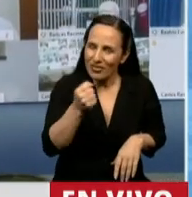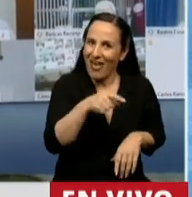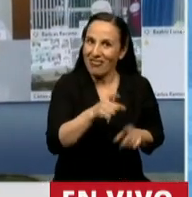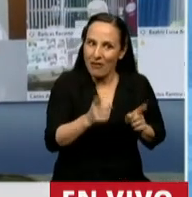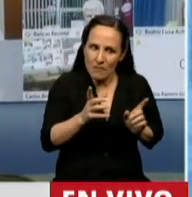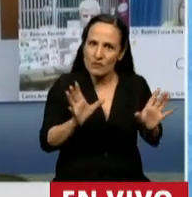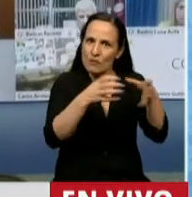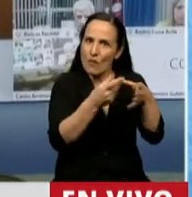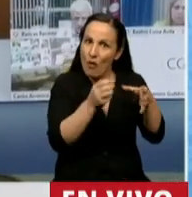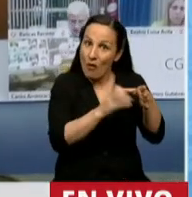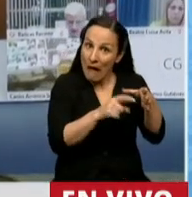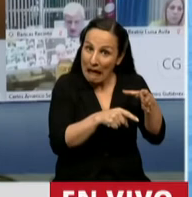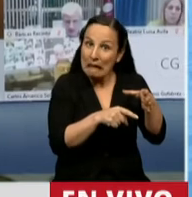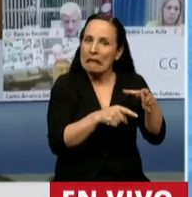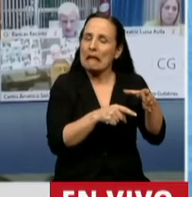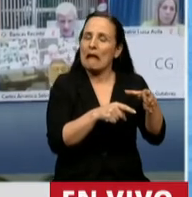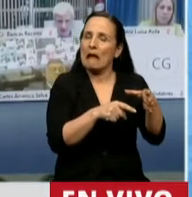de Garantía, señor presidente,